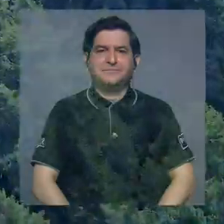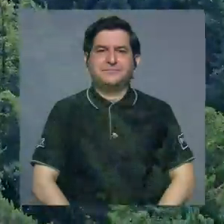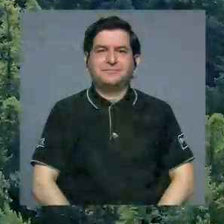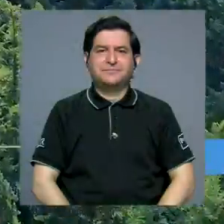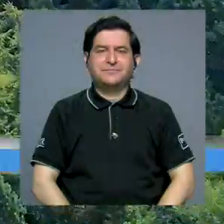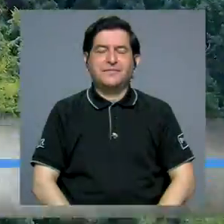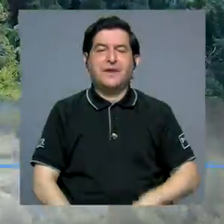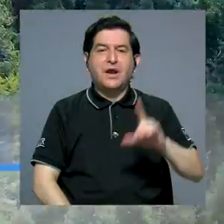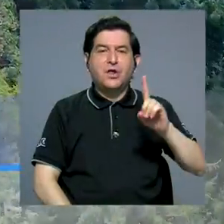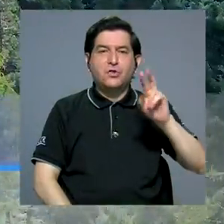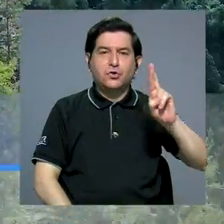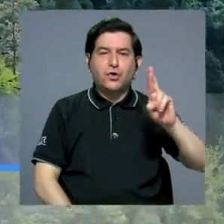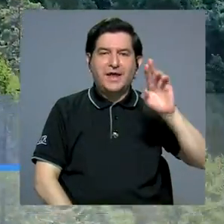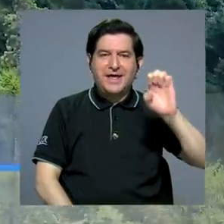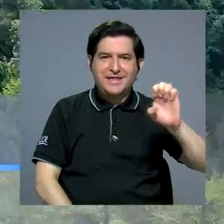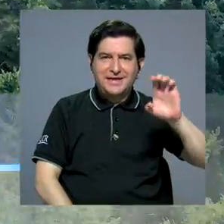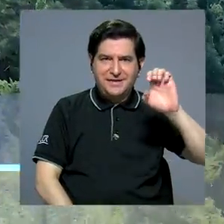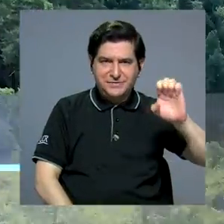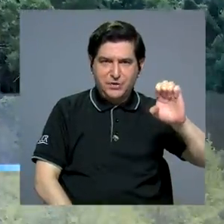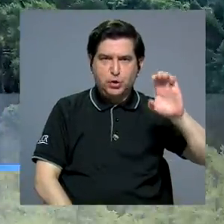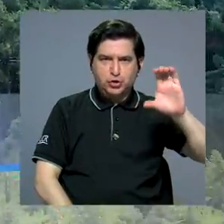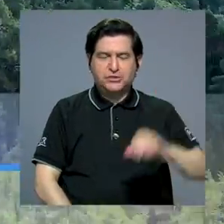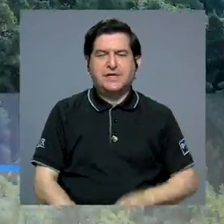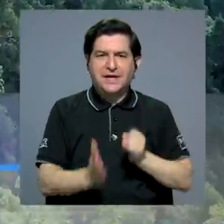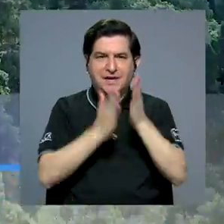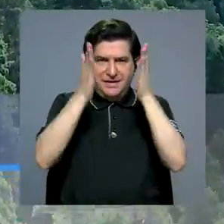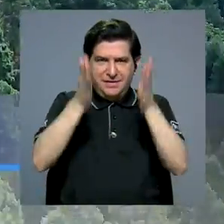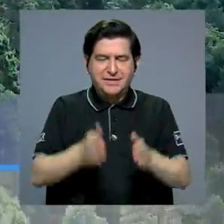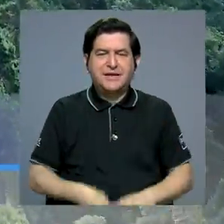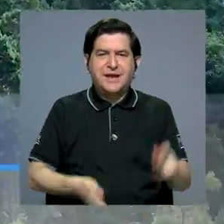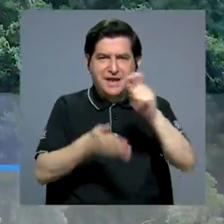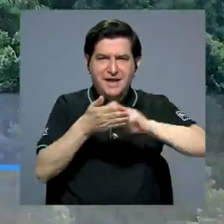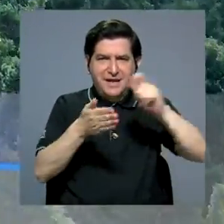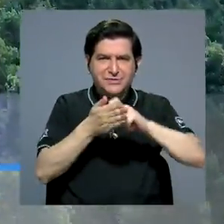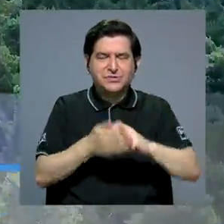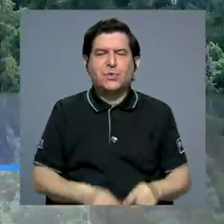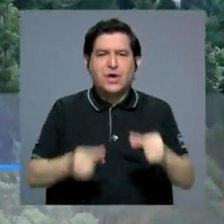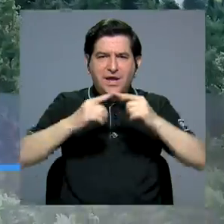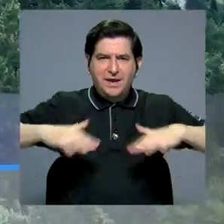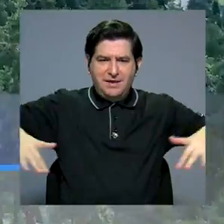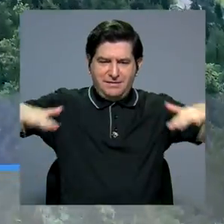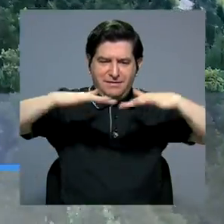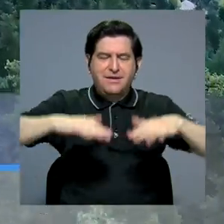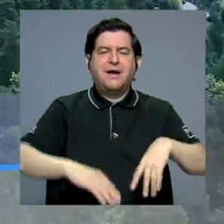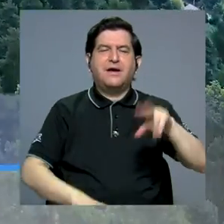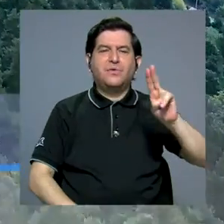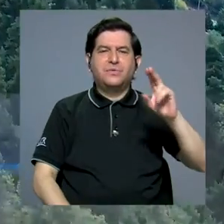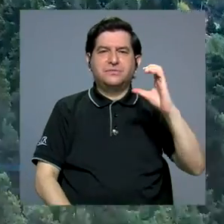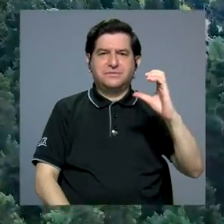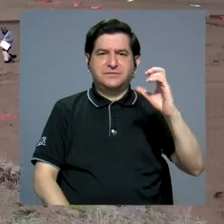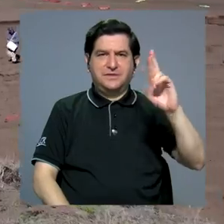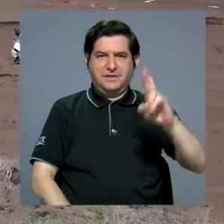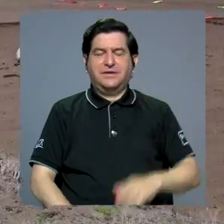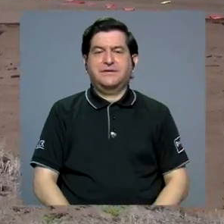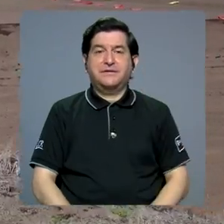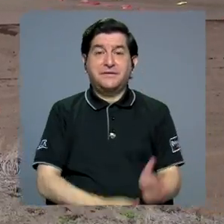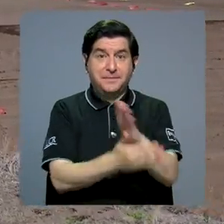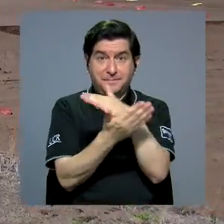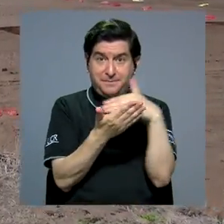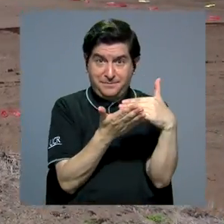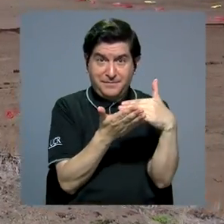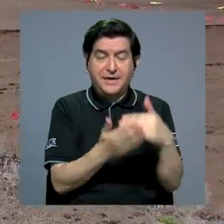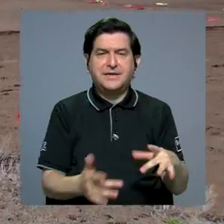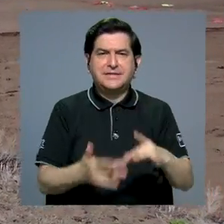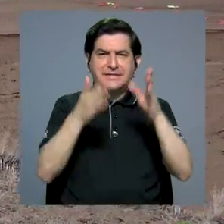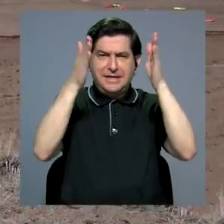El doctor Edgar Espinosa Cisneros, investigador de la Escuela de Geografía de la Universidad de Costa Rica, forma parte